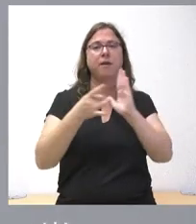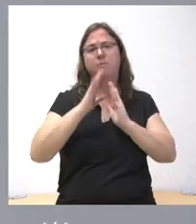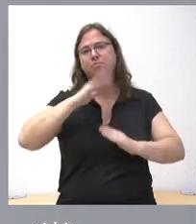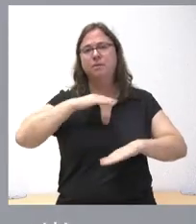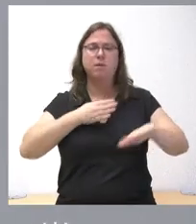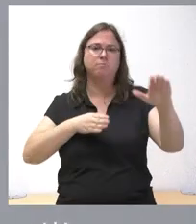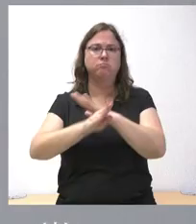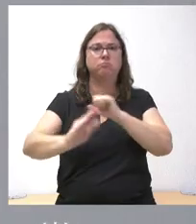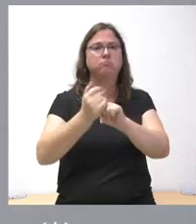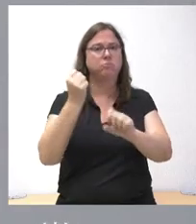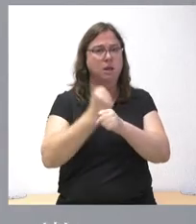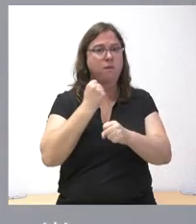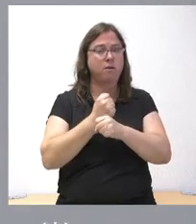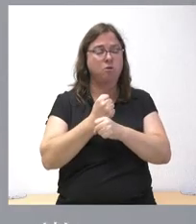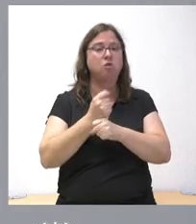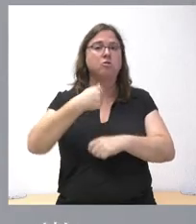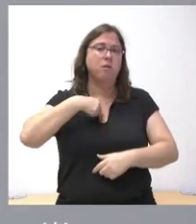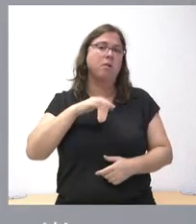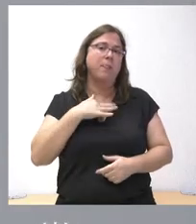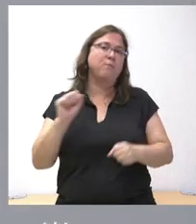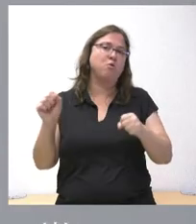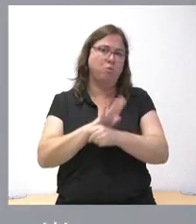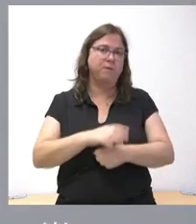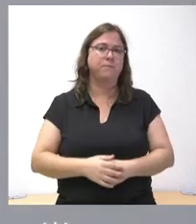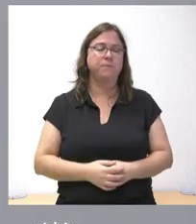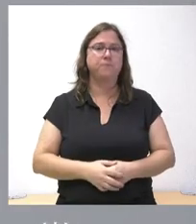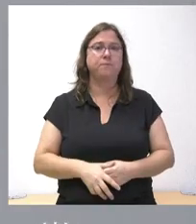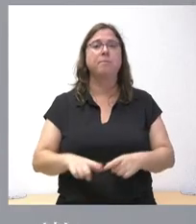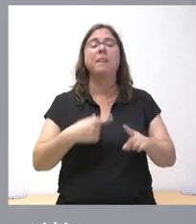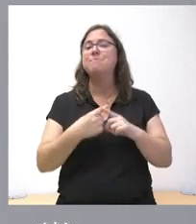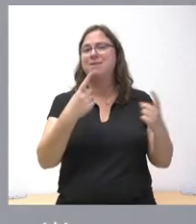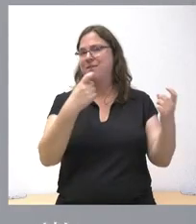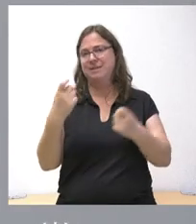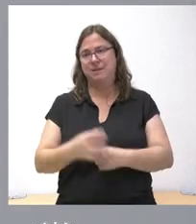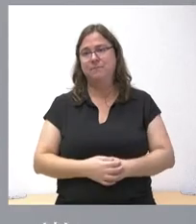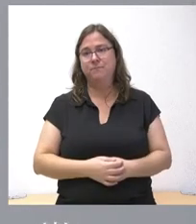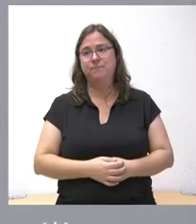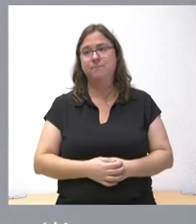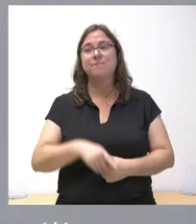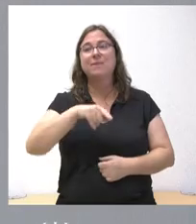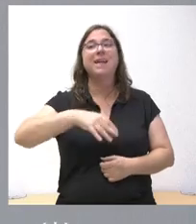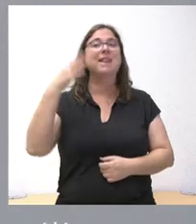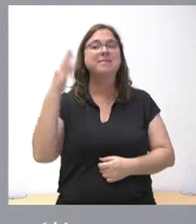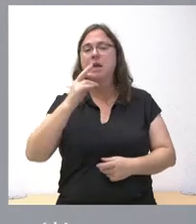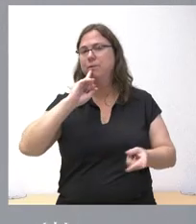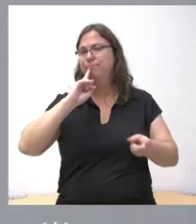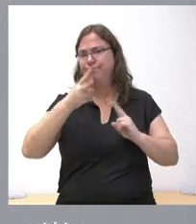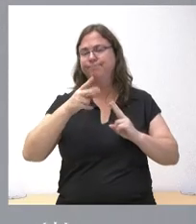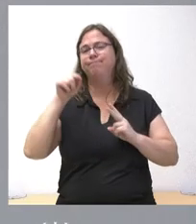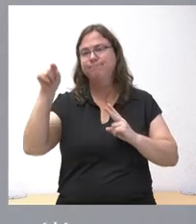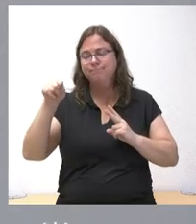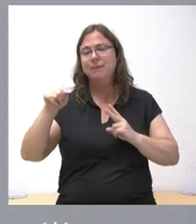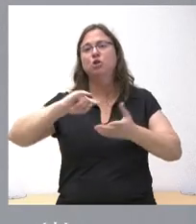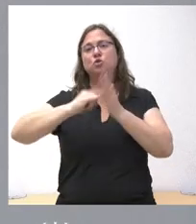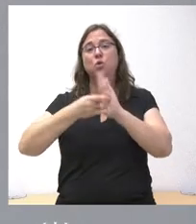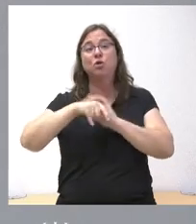a estos puestos de trabajo que tenemos que cubrir y que es una necesidad. Por tanto, tendríamos que resolver esa brecha entre personas que